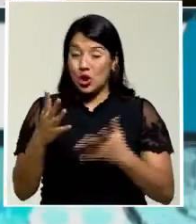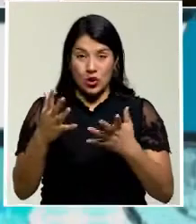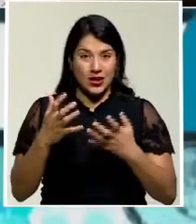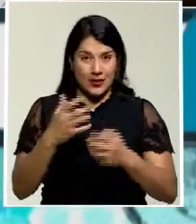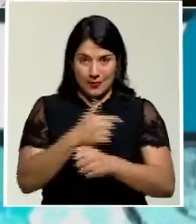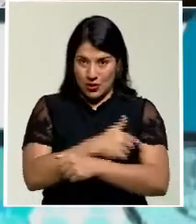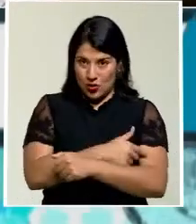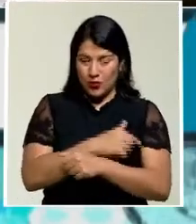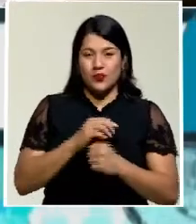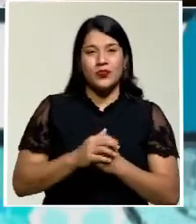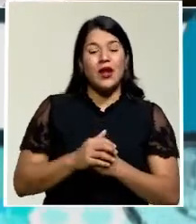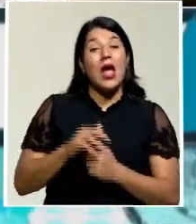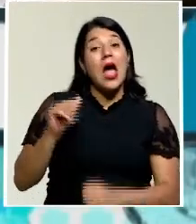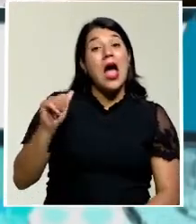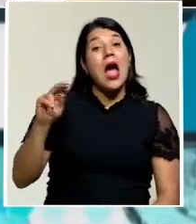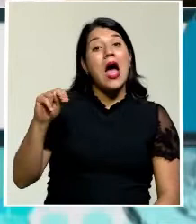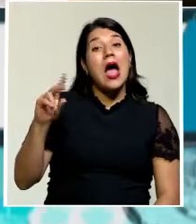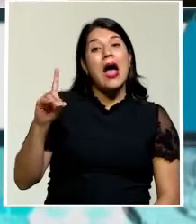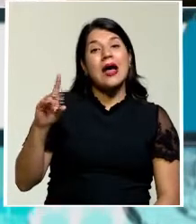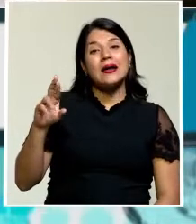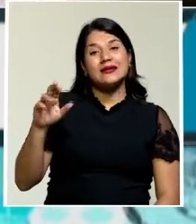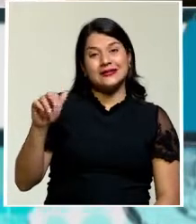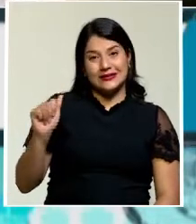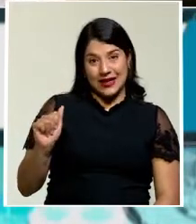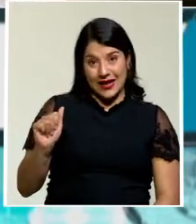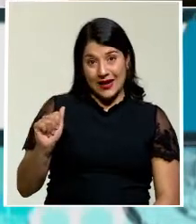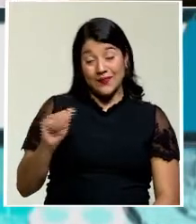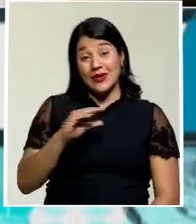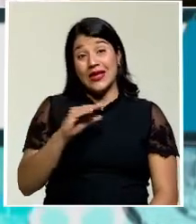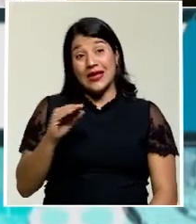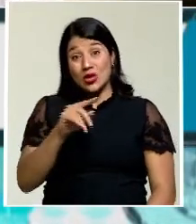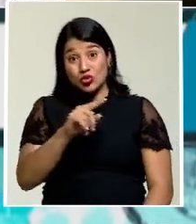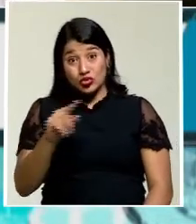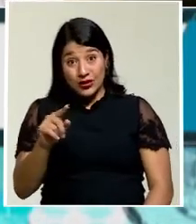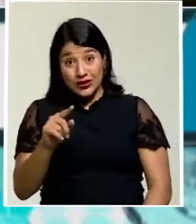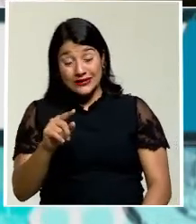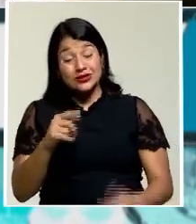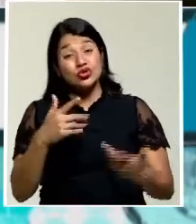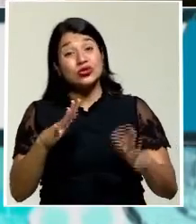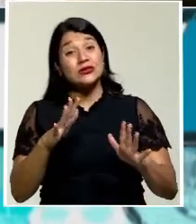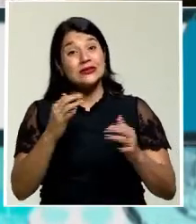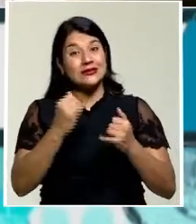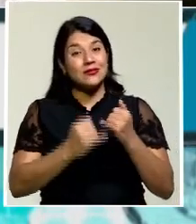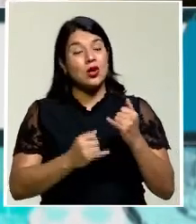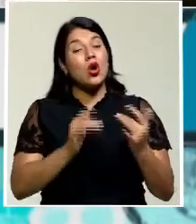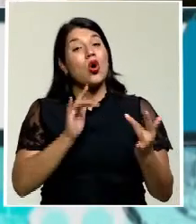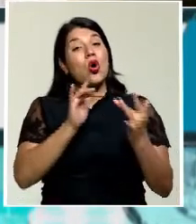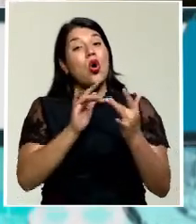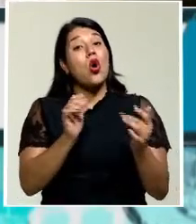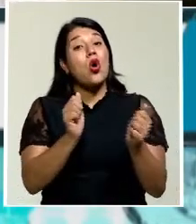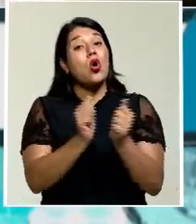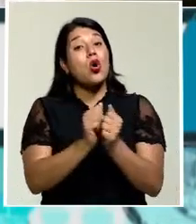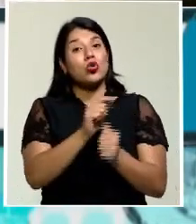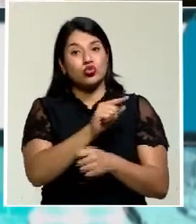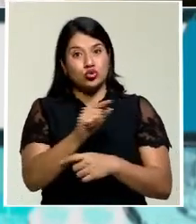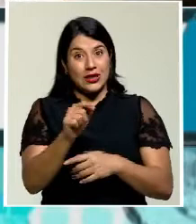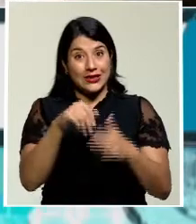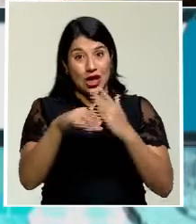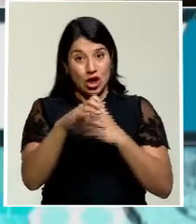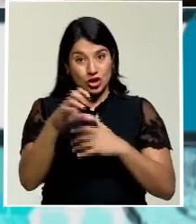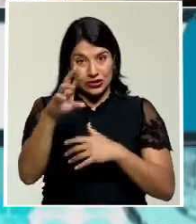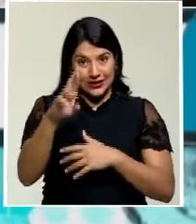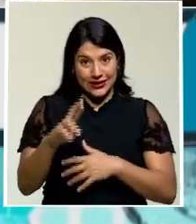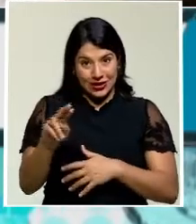hacerlo. Andrea Trevidentes, esta es información desde las afueras del Congreso. Vamos a regresar con ustedes a Costa Rica Noticias, donde tienen muchísima más